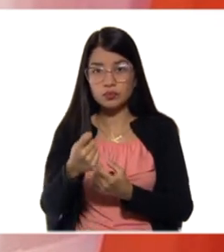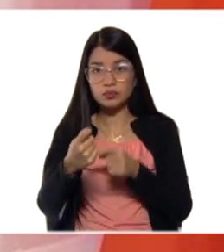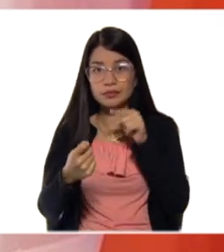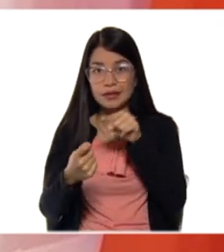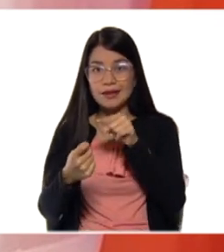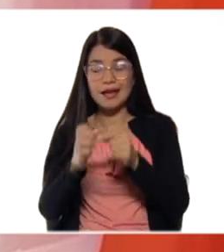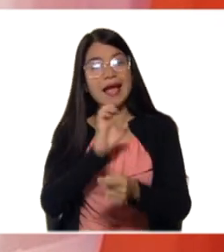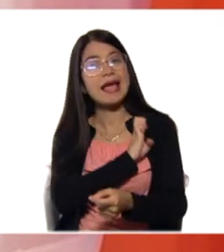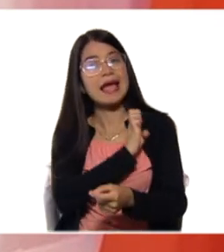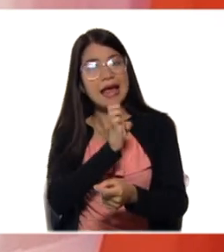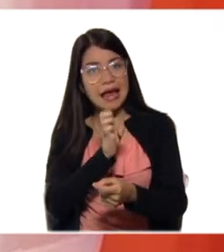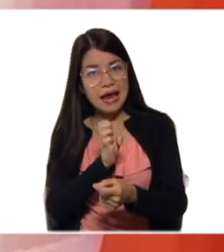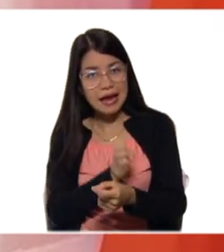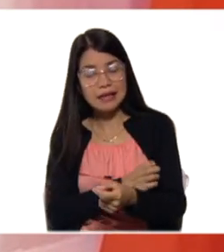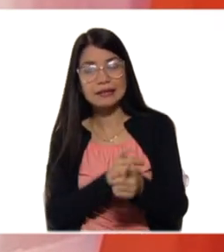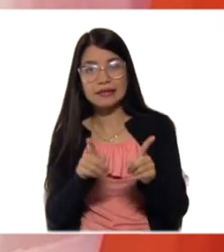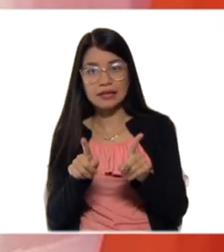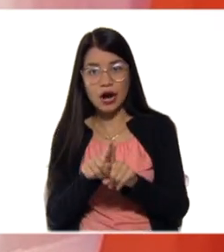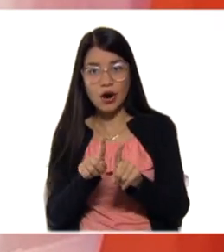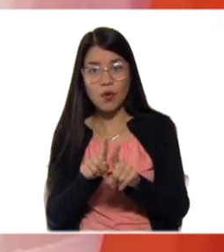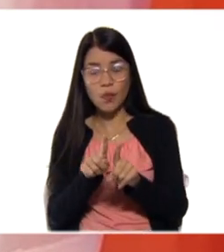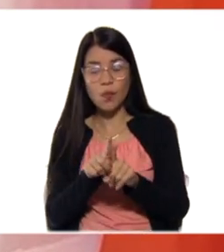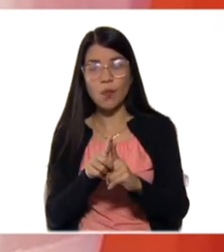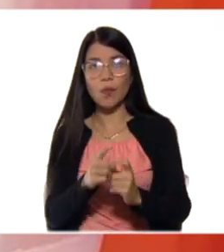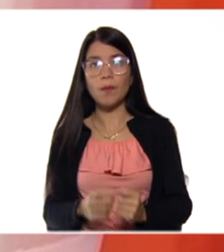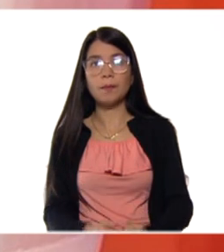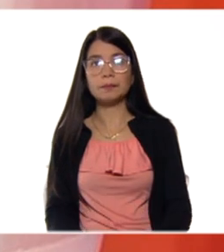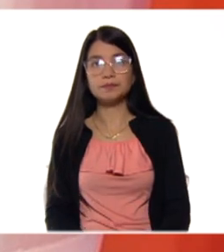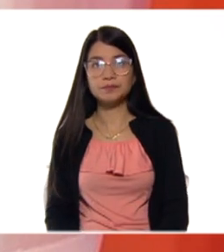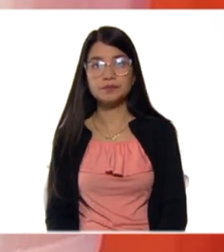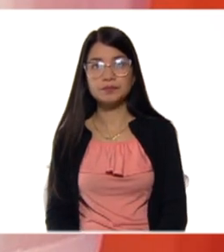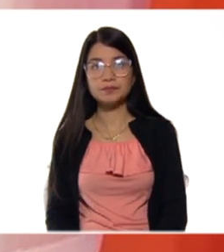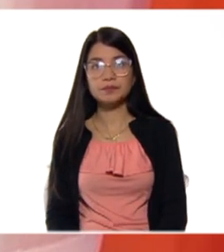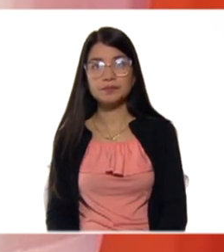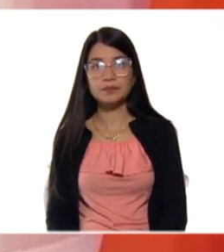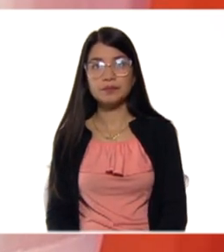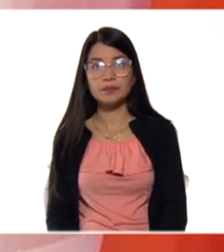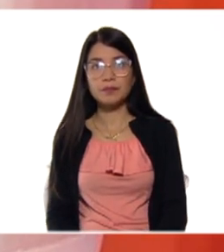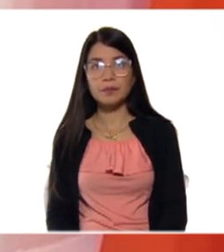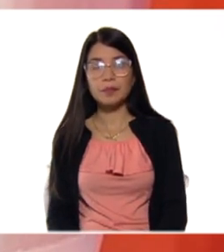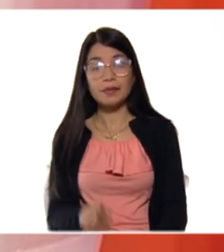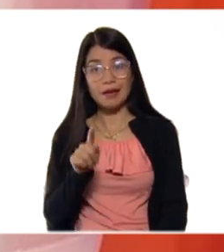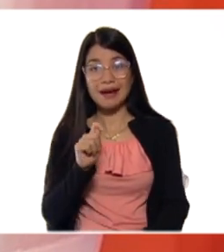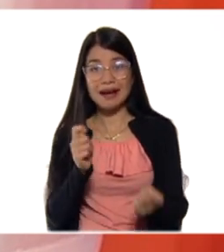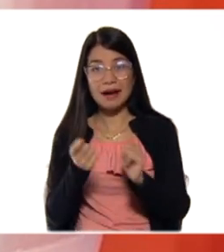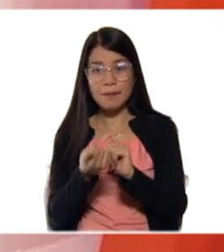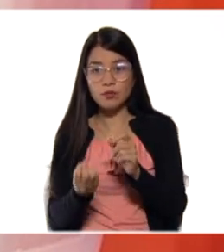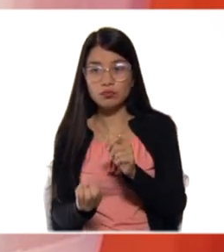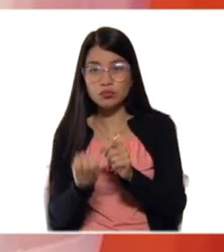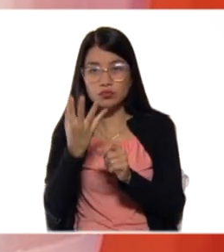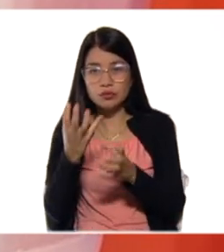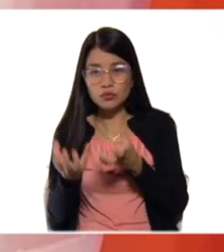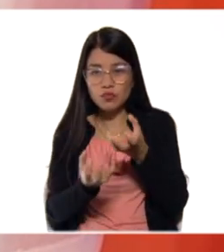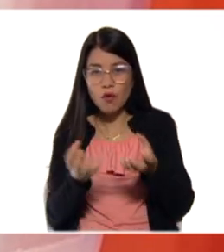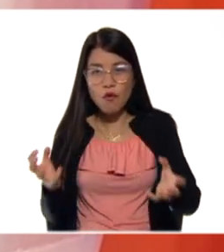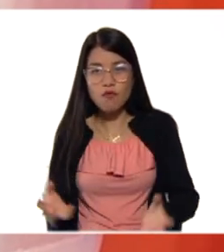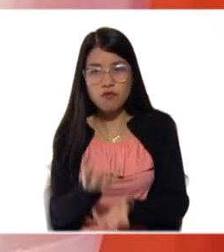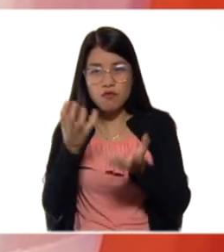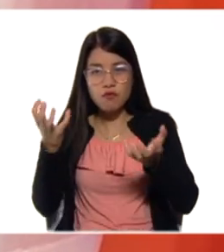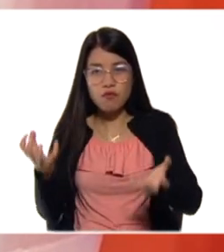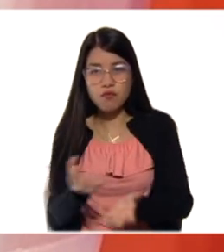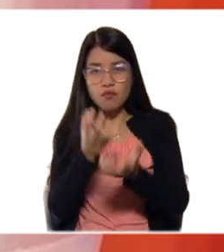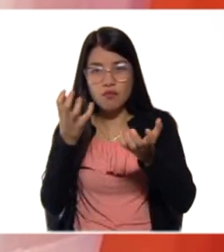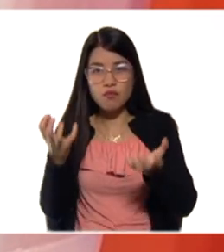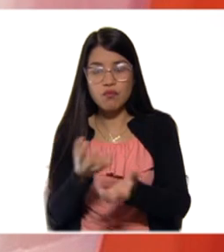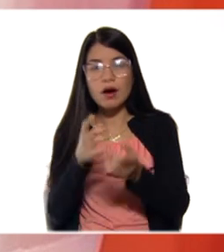fricción y eso le está generando una llama. Un proceso de combustión. Igual, sucede